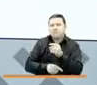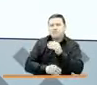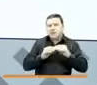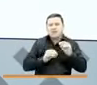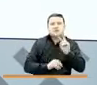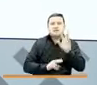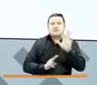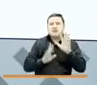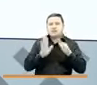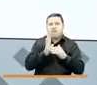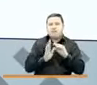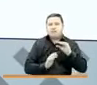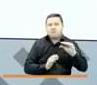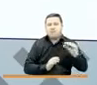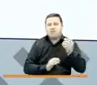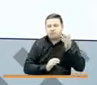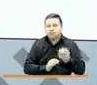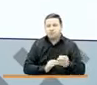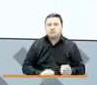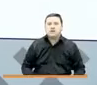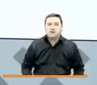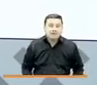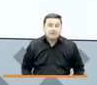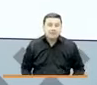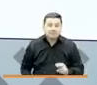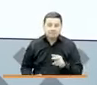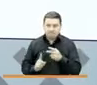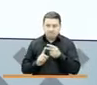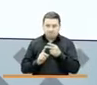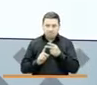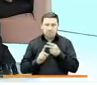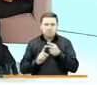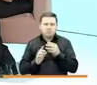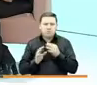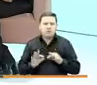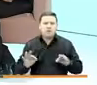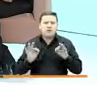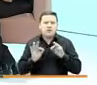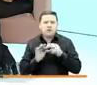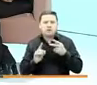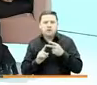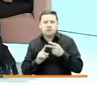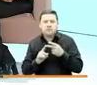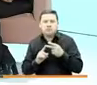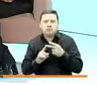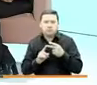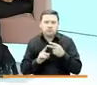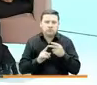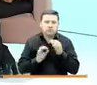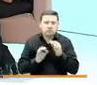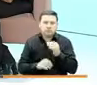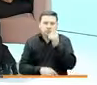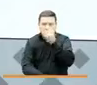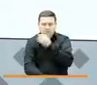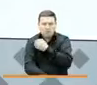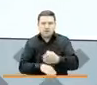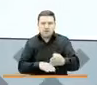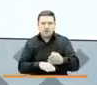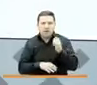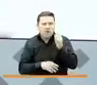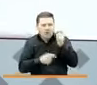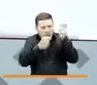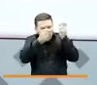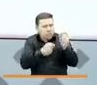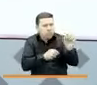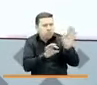cuánto podía ser ese valor. Y el segundo pago yo creo que fue poder llegar al millón de beneficiarios